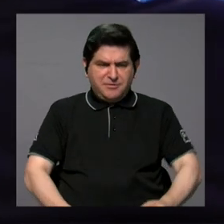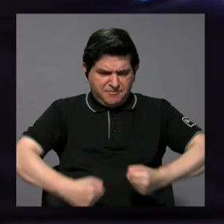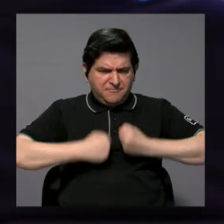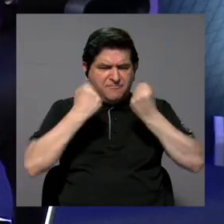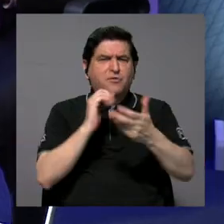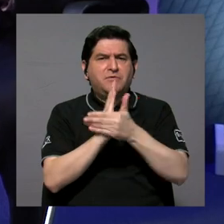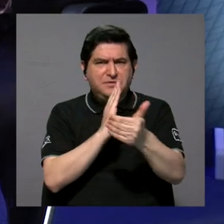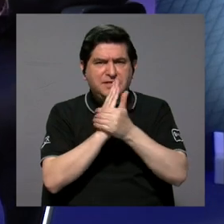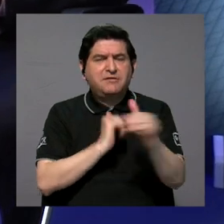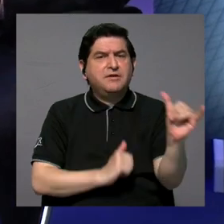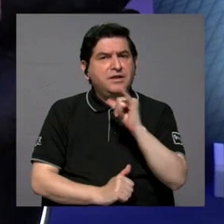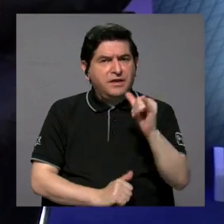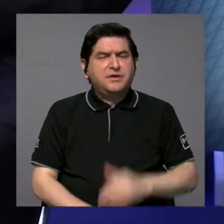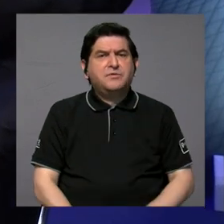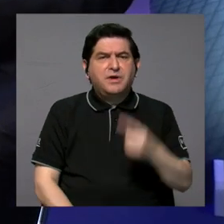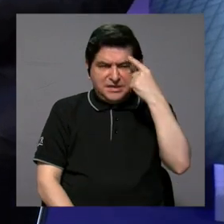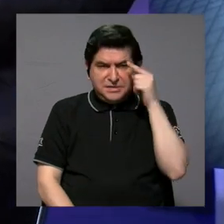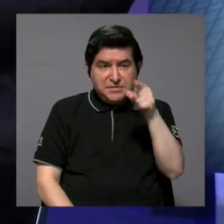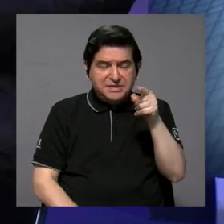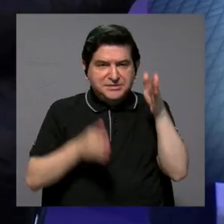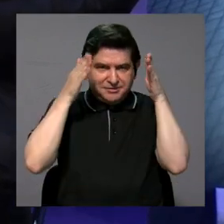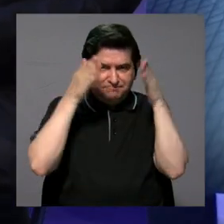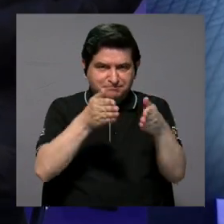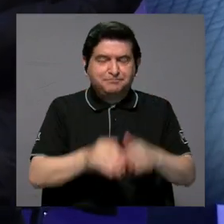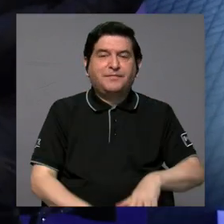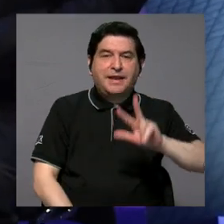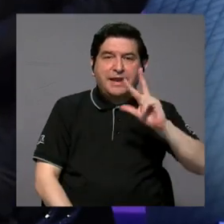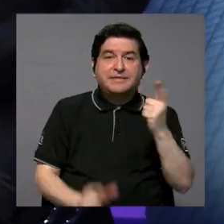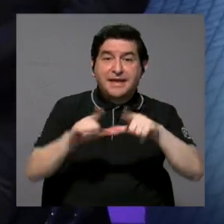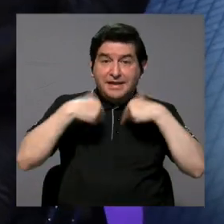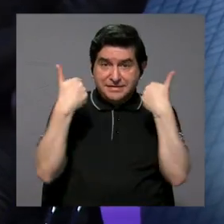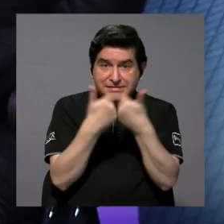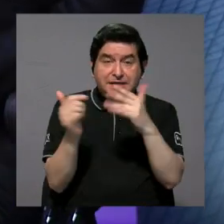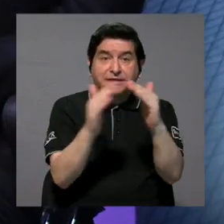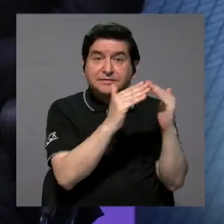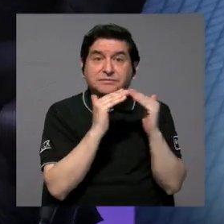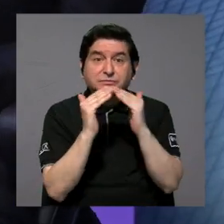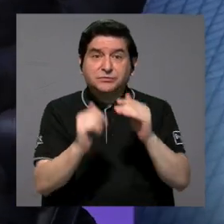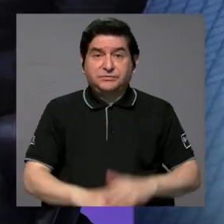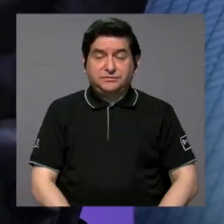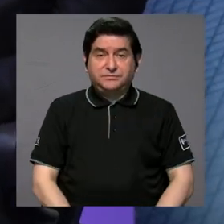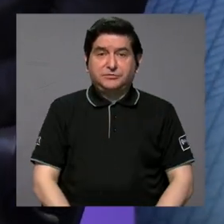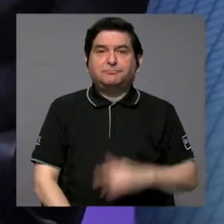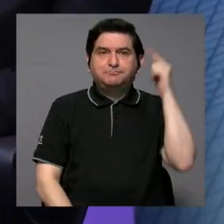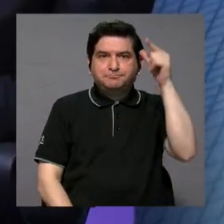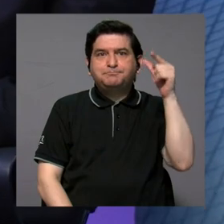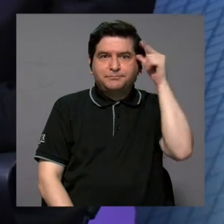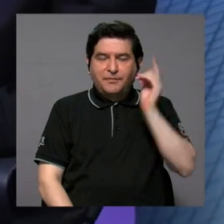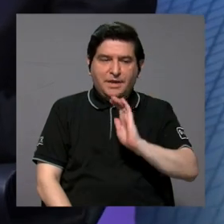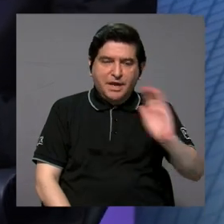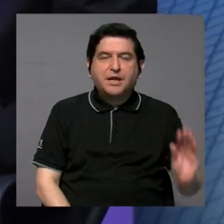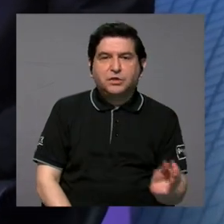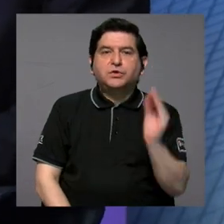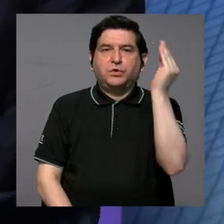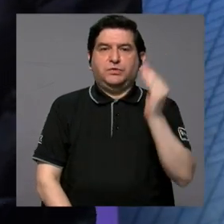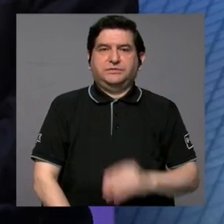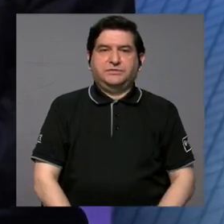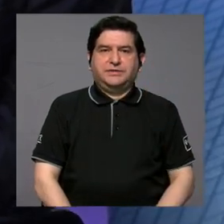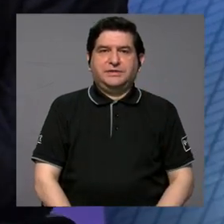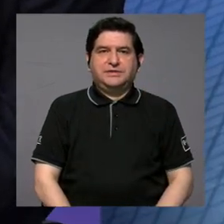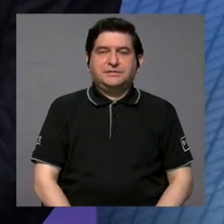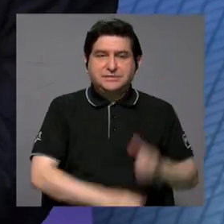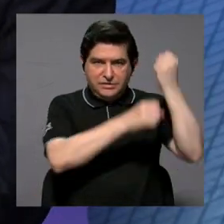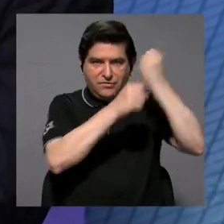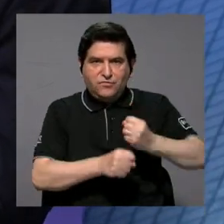fortalecimiento de capacidades también va pensado hacia ellas. Y el tercer grupo poblacional tiene que ver obviamente con niños, niñas y adolescentes, porque desde